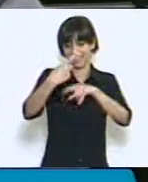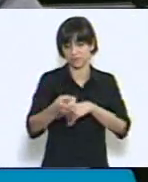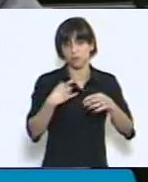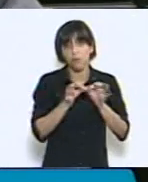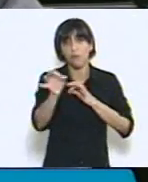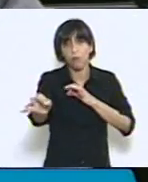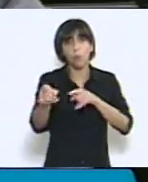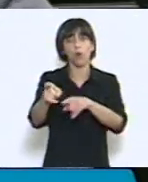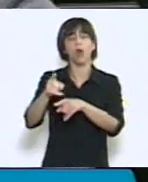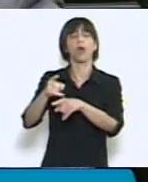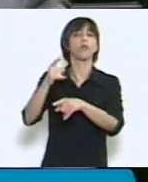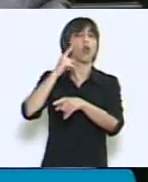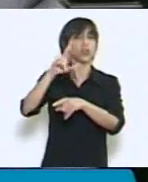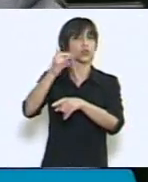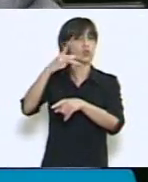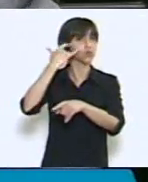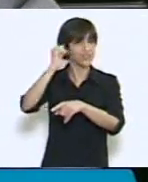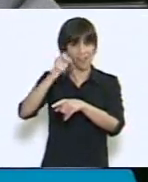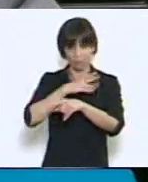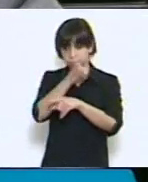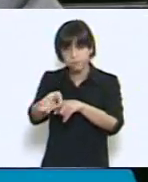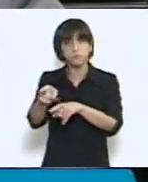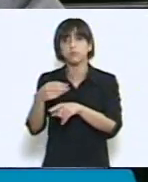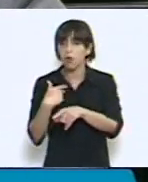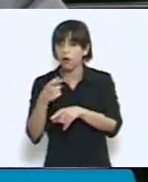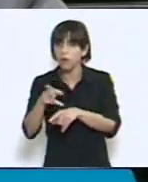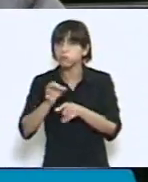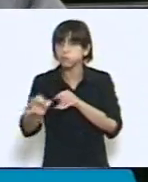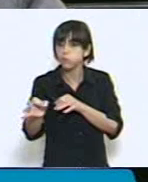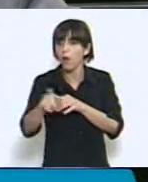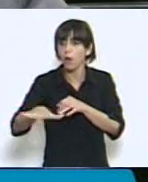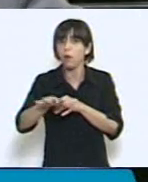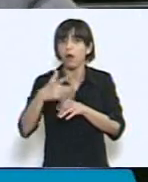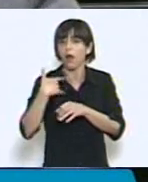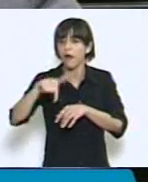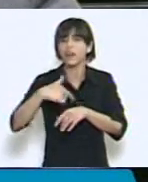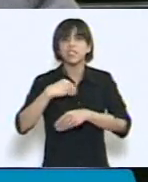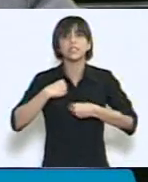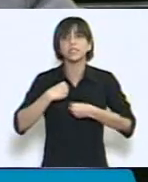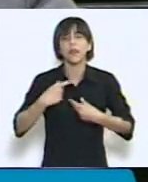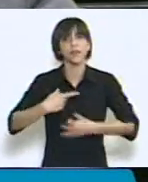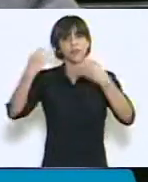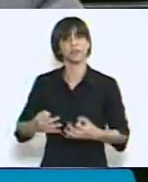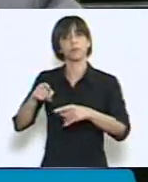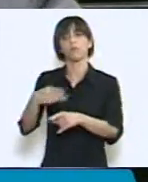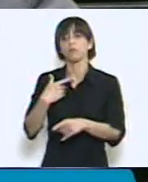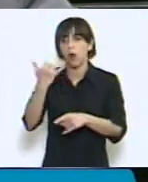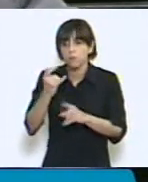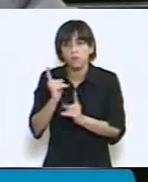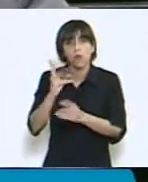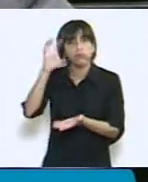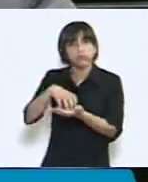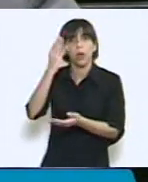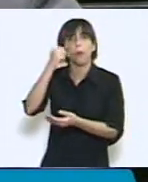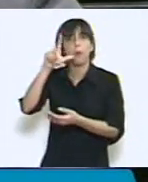porque ahí no hay bancarización, que también le dio dignidad justamente a cualquier, que es la única posibilidad que tuvo de acceso a un banco, un sistema bancario, esta asignación